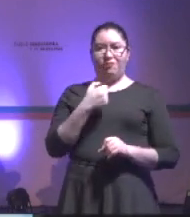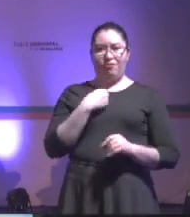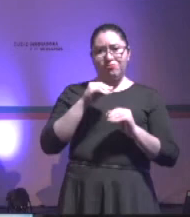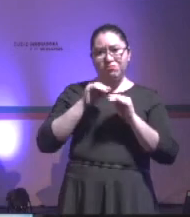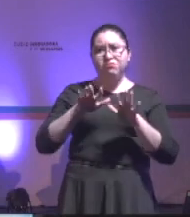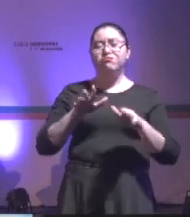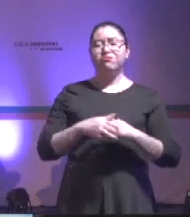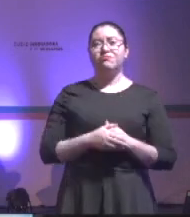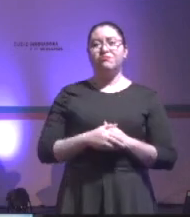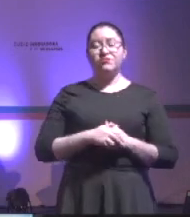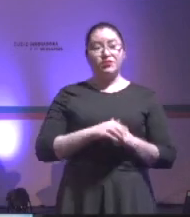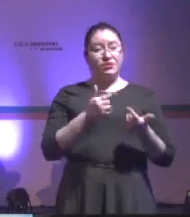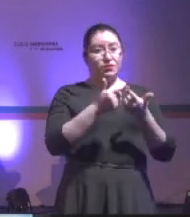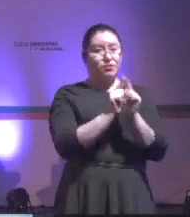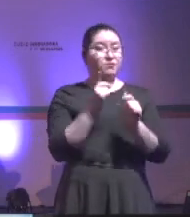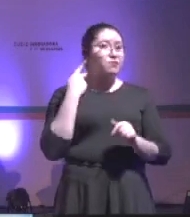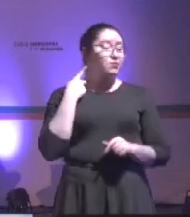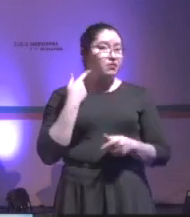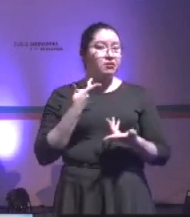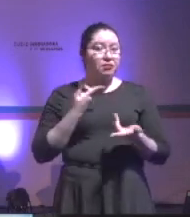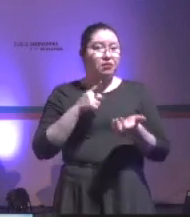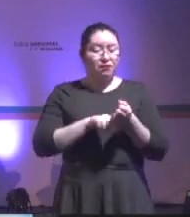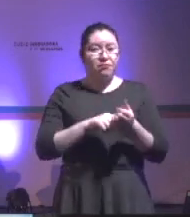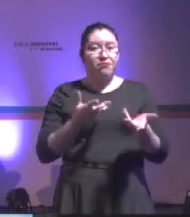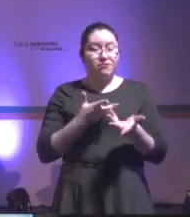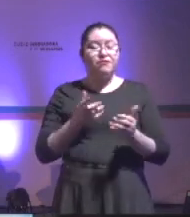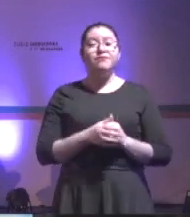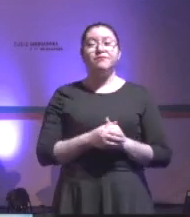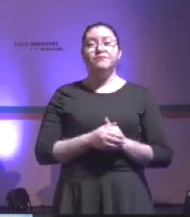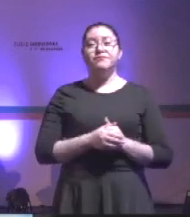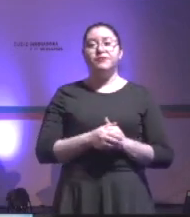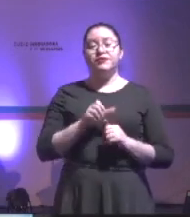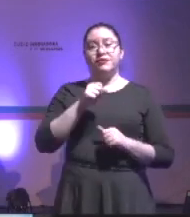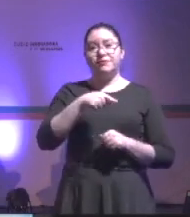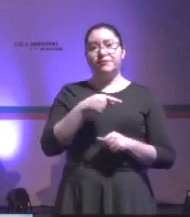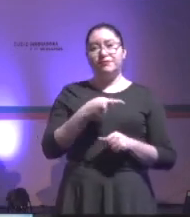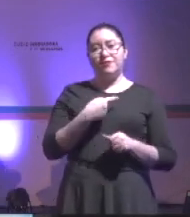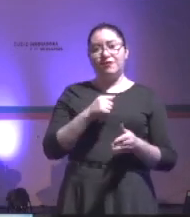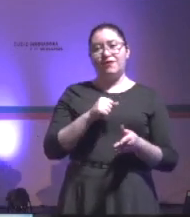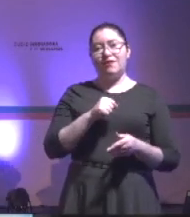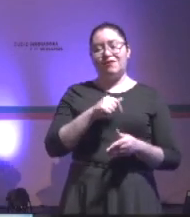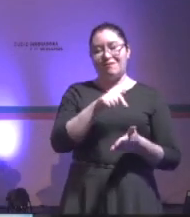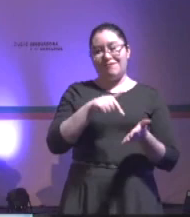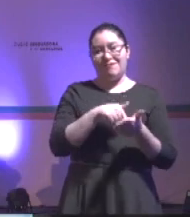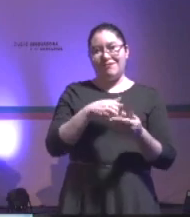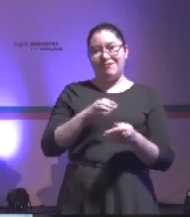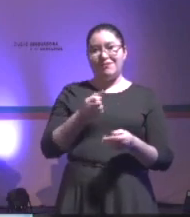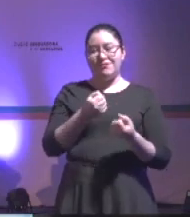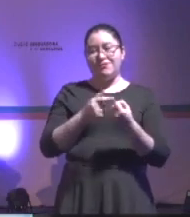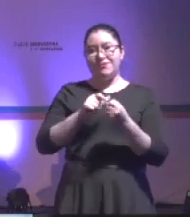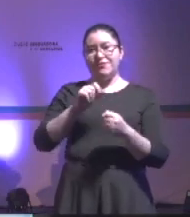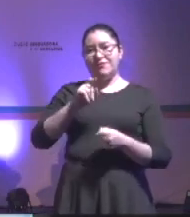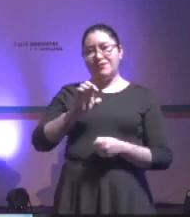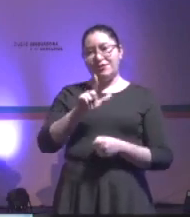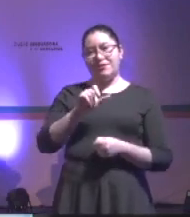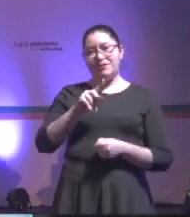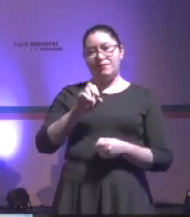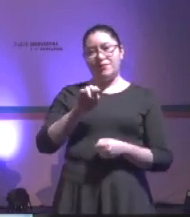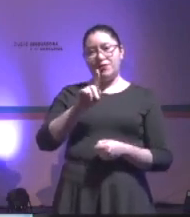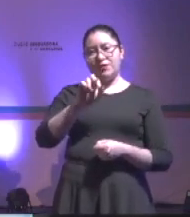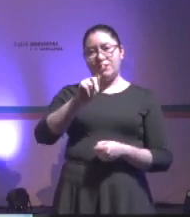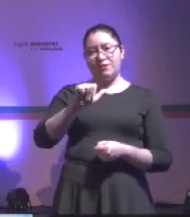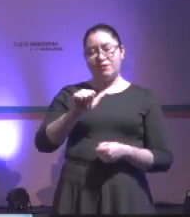Pero trabajé en estos partidos políticos e incluso en Pacto Social de Integración, que es un partido local socialdemócrata, porque yo